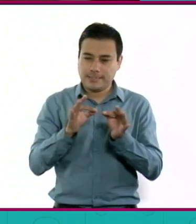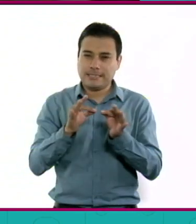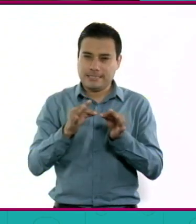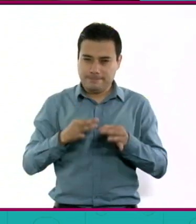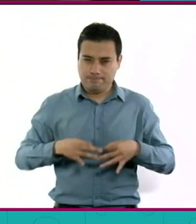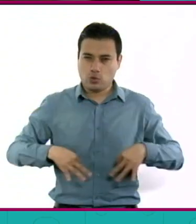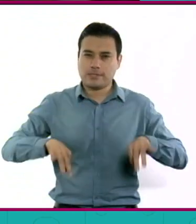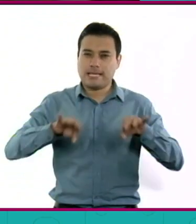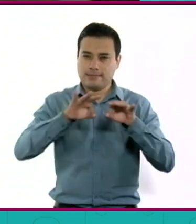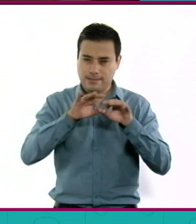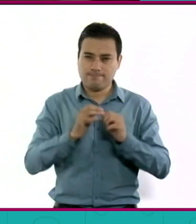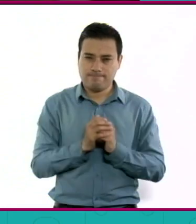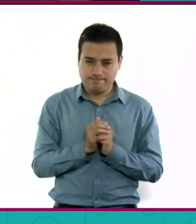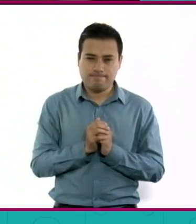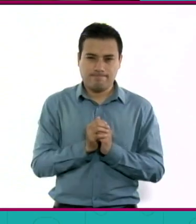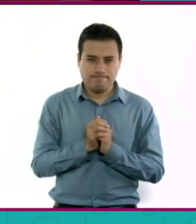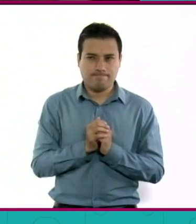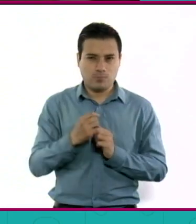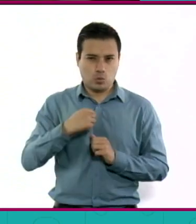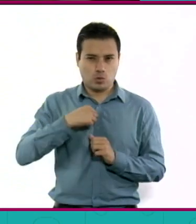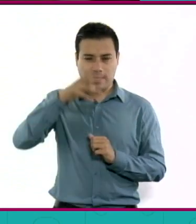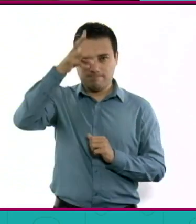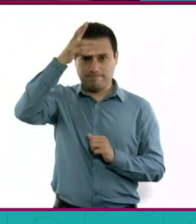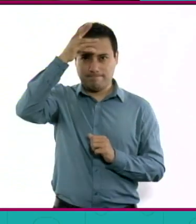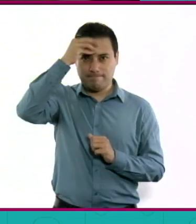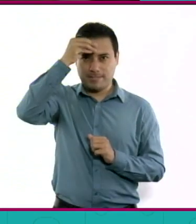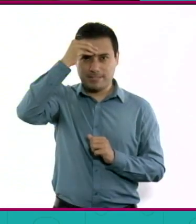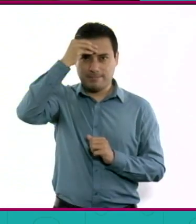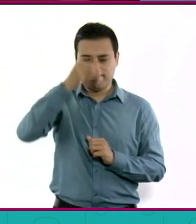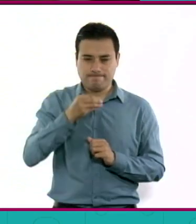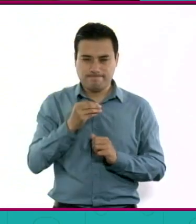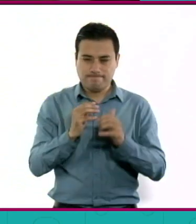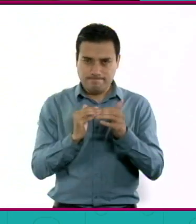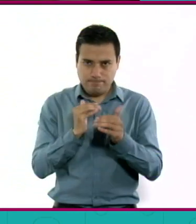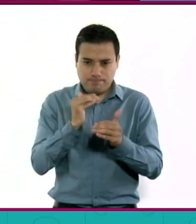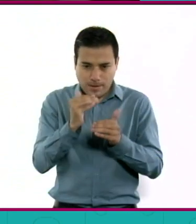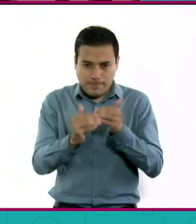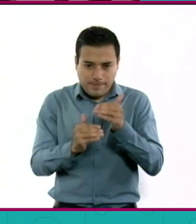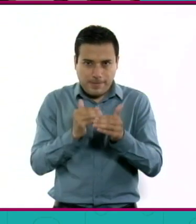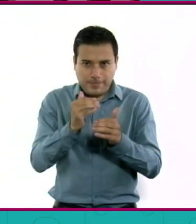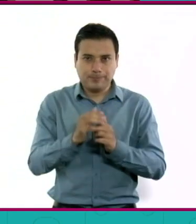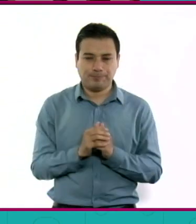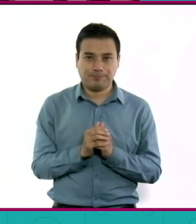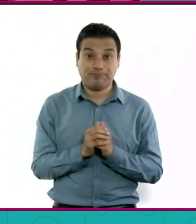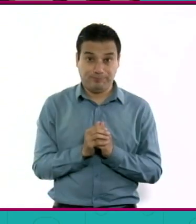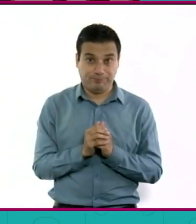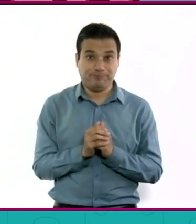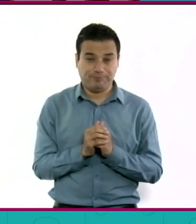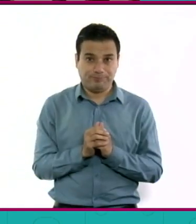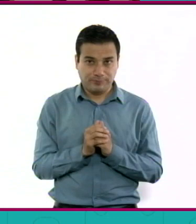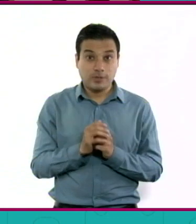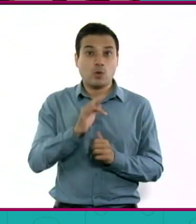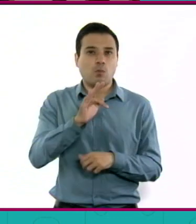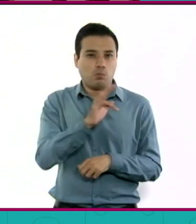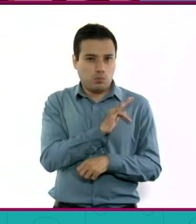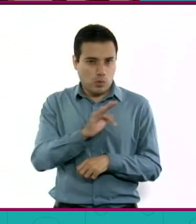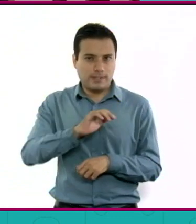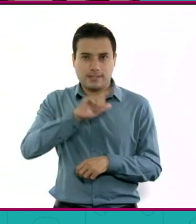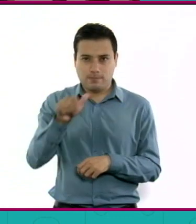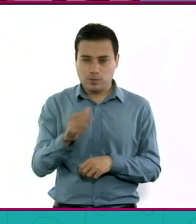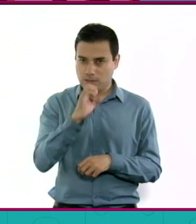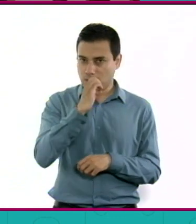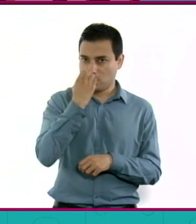en este regreso, aprender y haber aprendido varias cosas en donde podamos compartir nuestras experiencias.